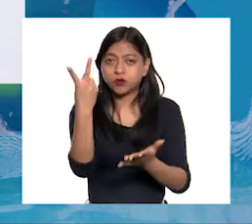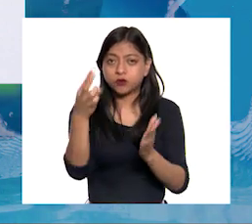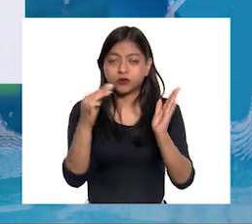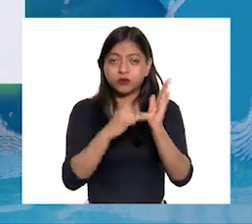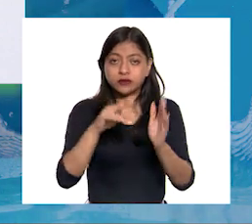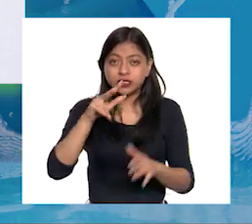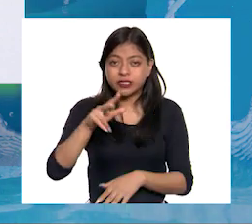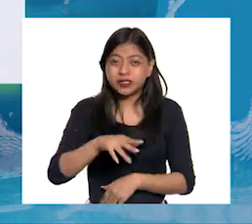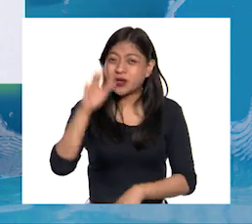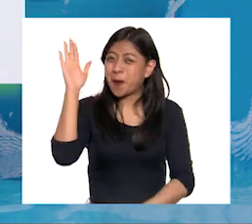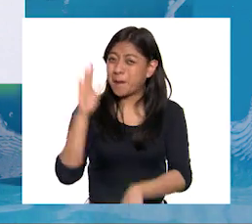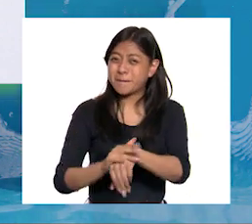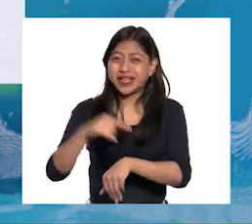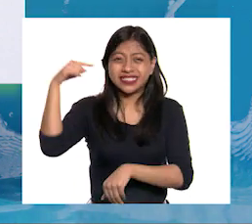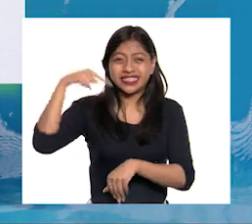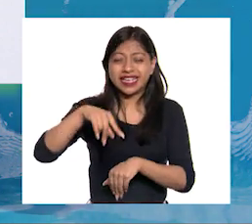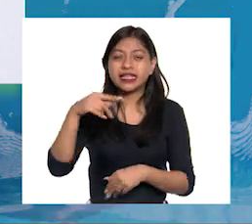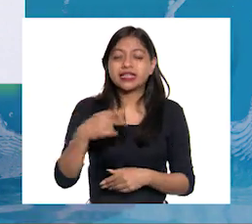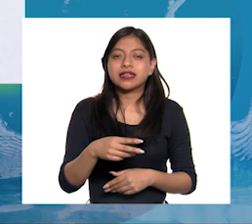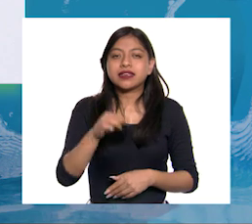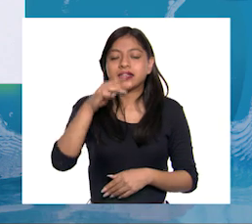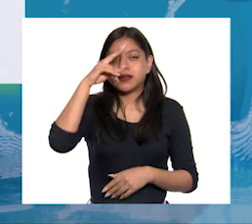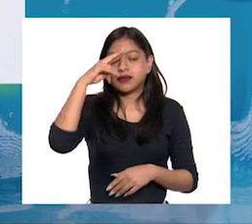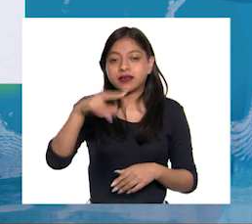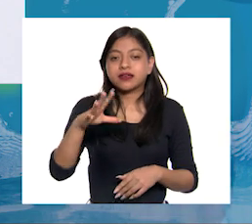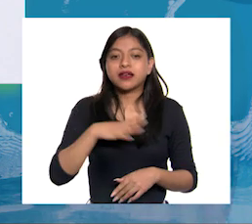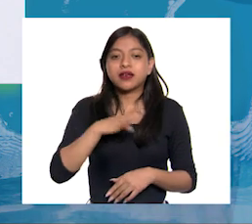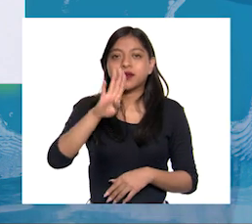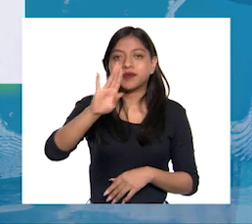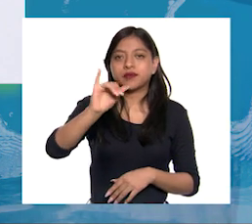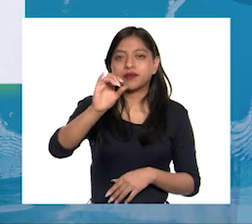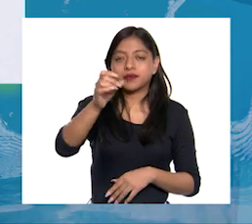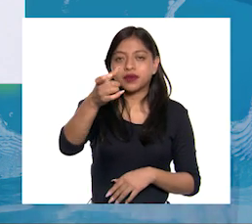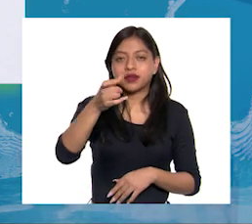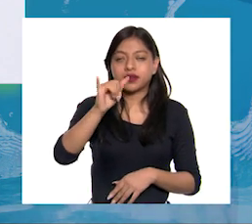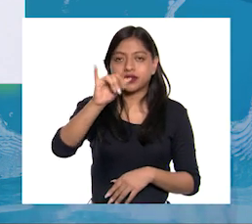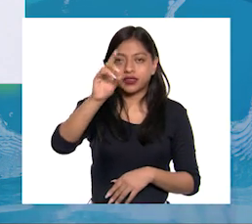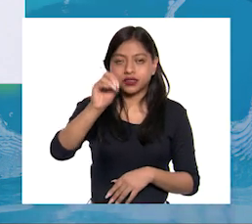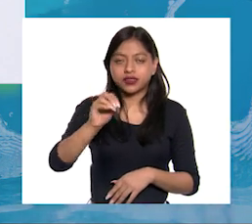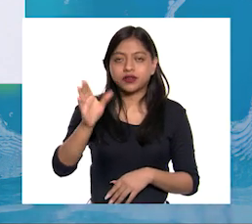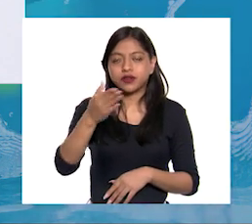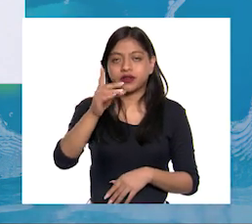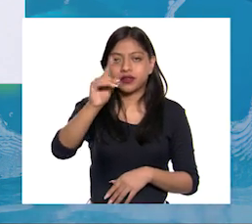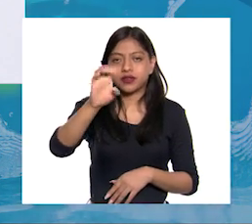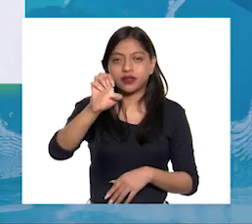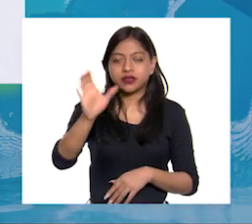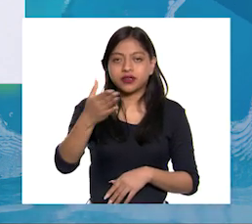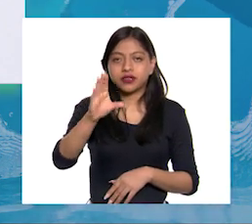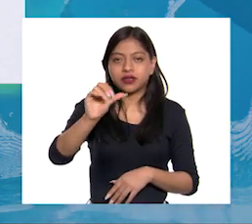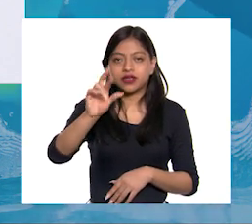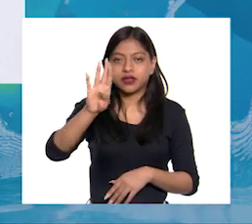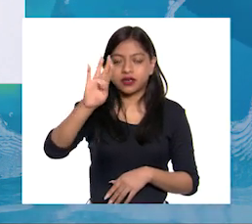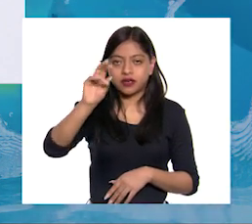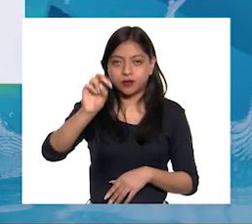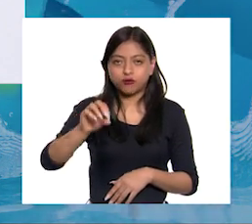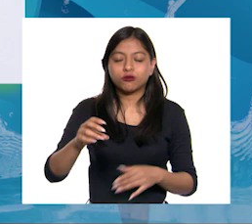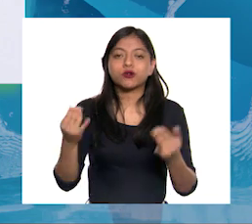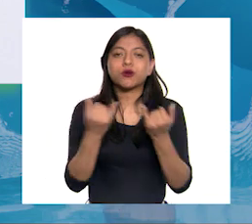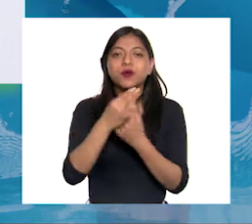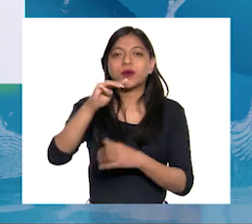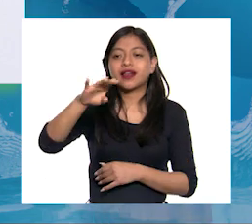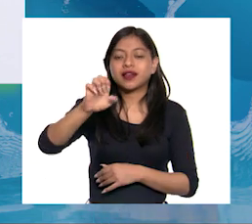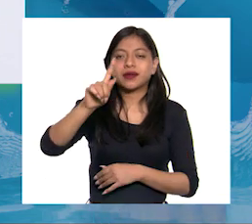más relevante que emite nuestro país es el bióxido de carbono con 72% de las emisiones Seguido del metano con 20%